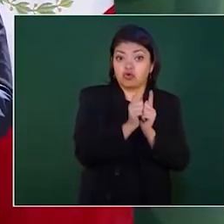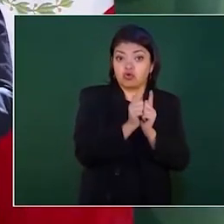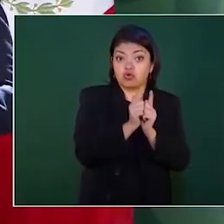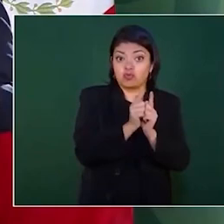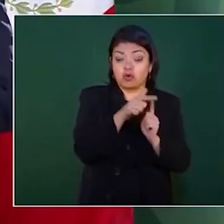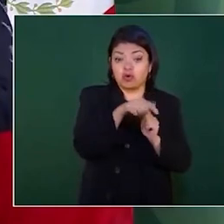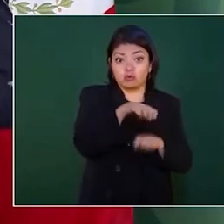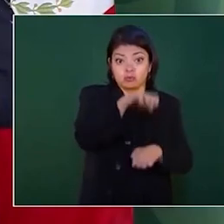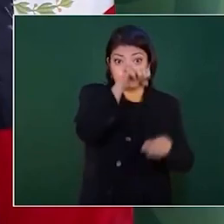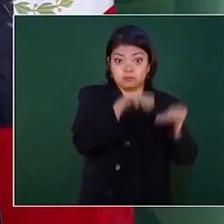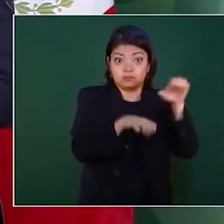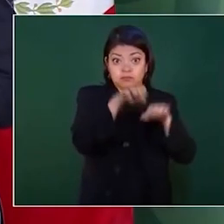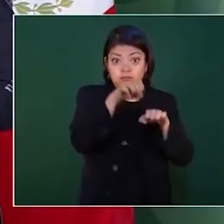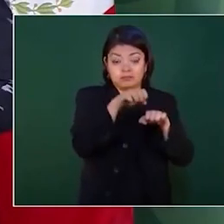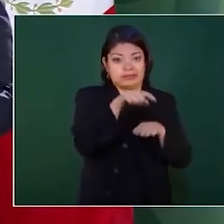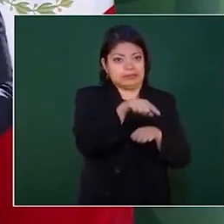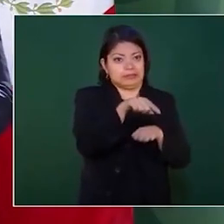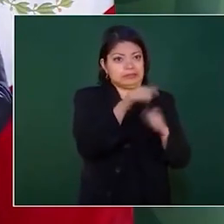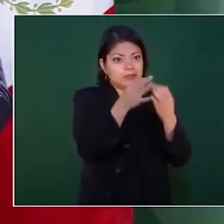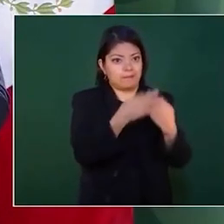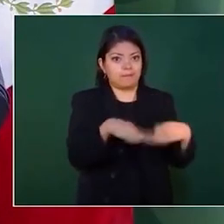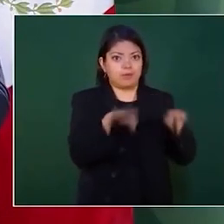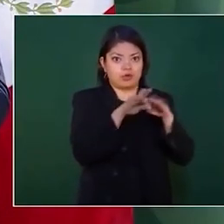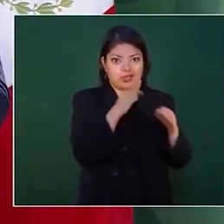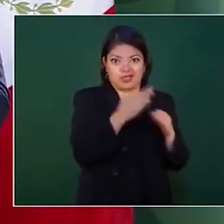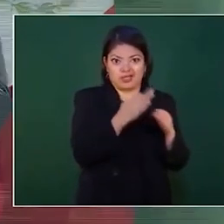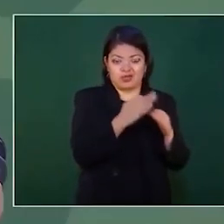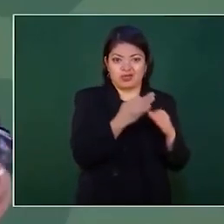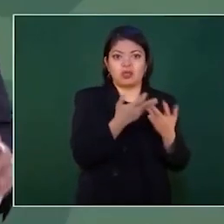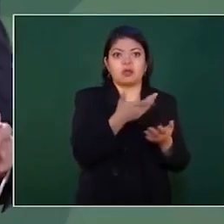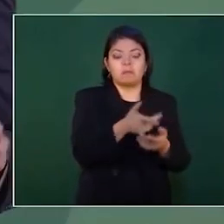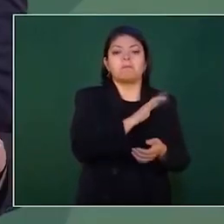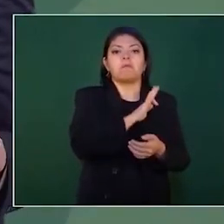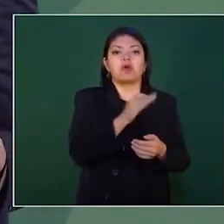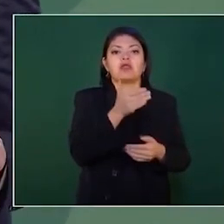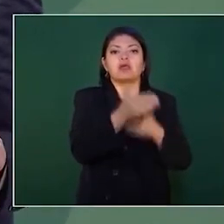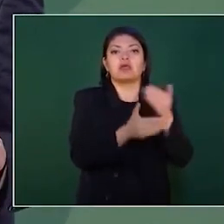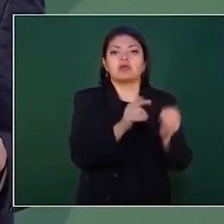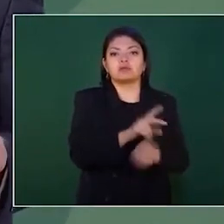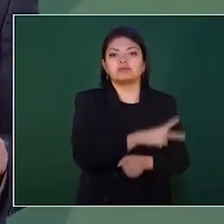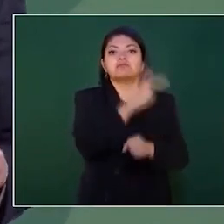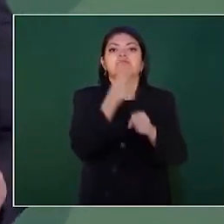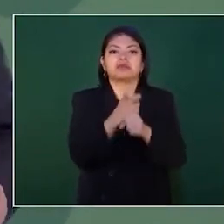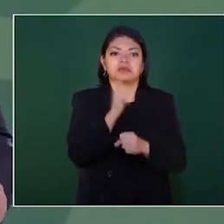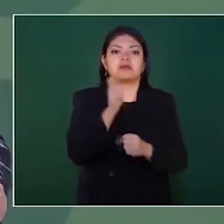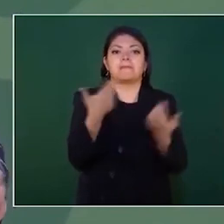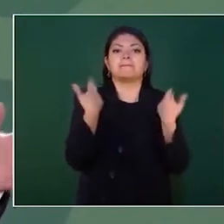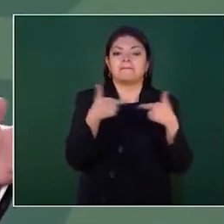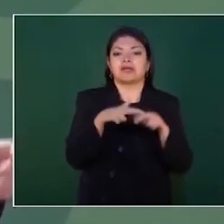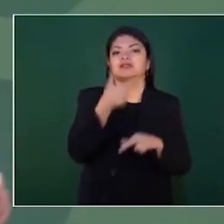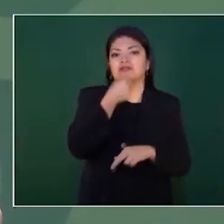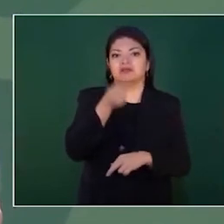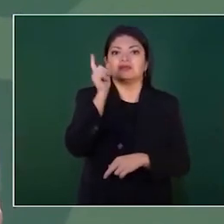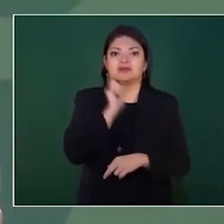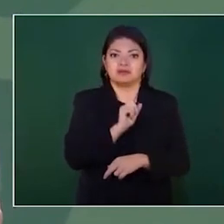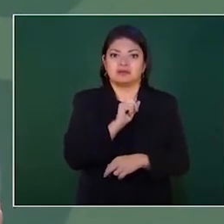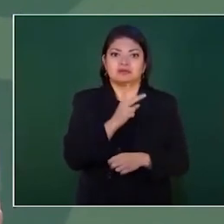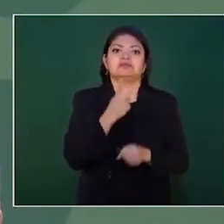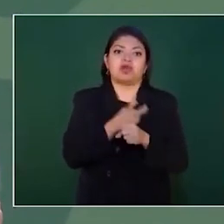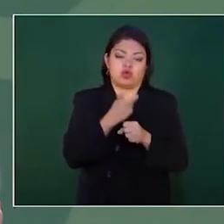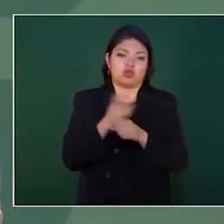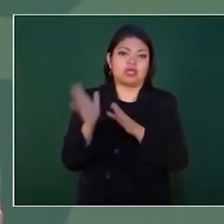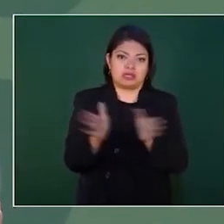adultos mayores, que es lo más importante en este momento, poder avanzar con maestras y maestros también en la siguiente etapa, lo cual agradecemos